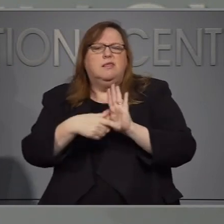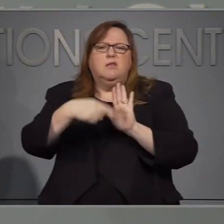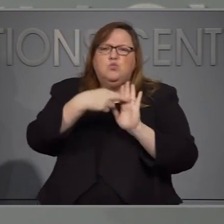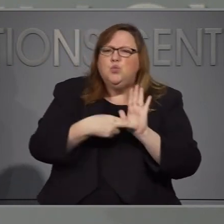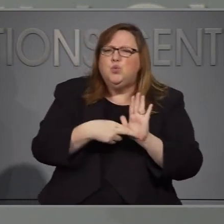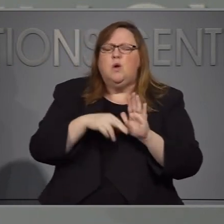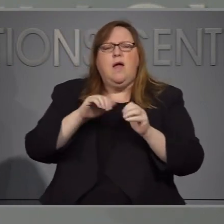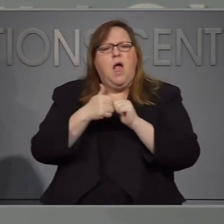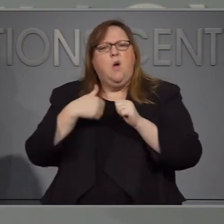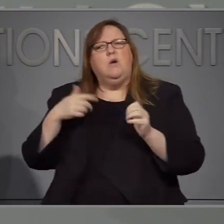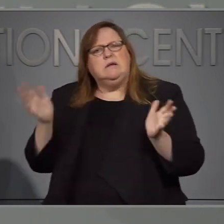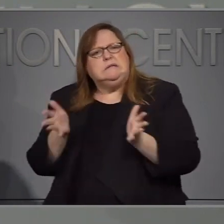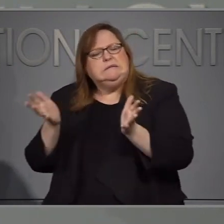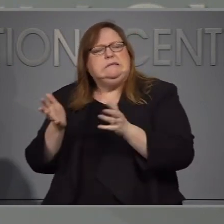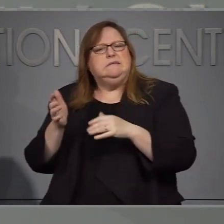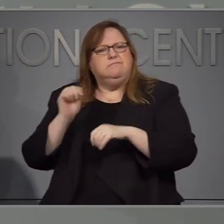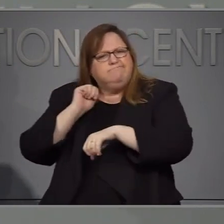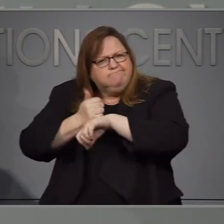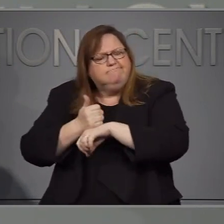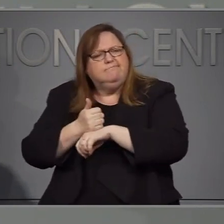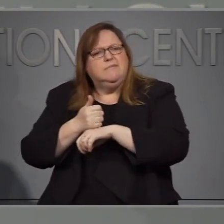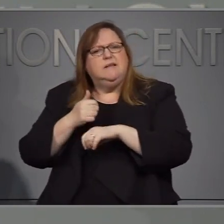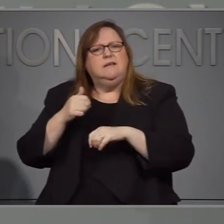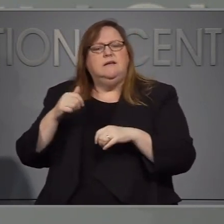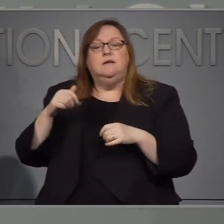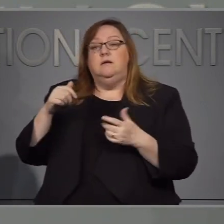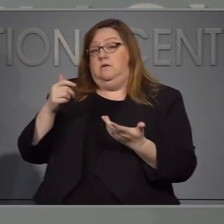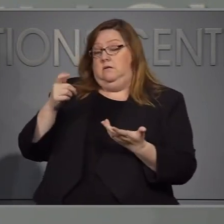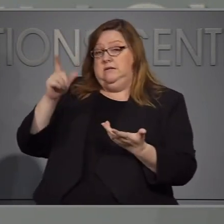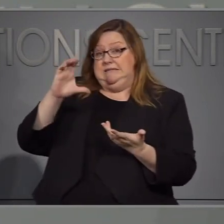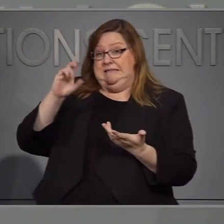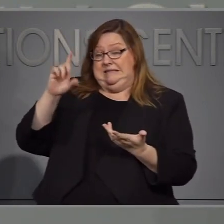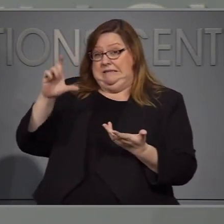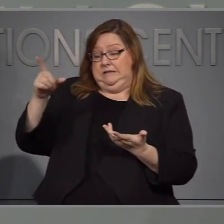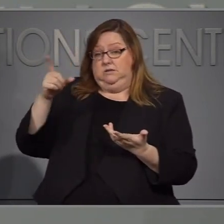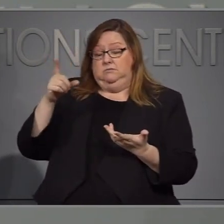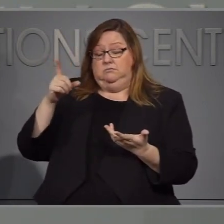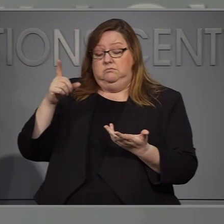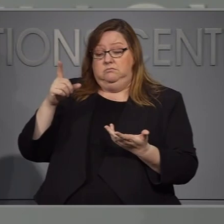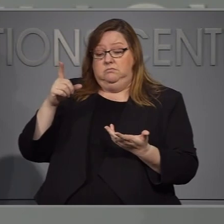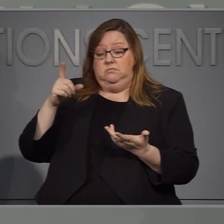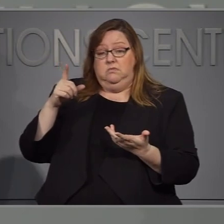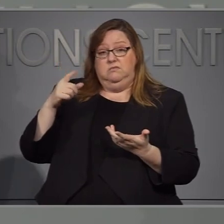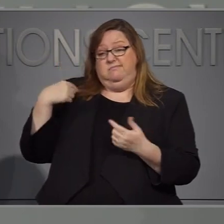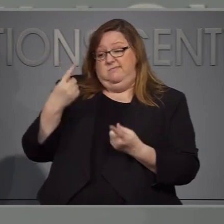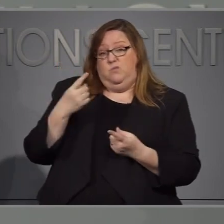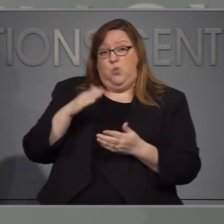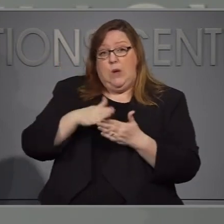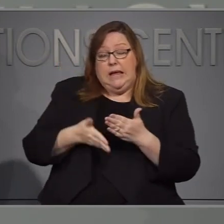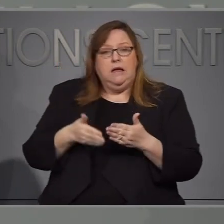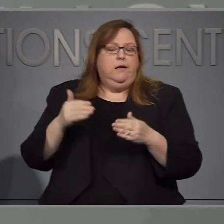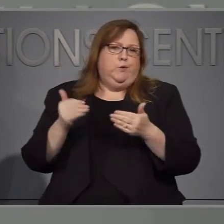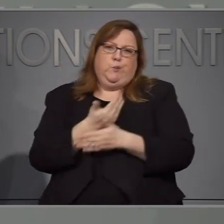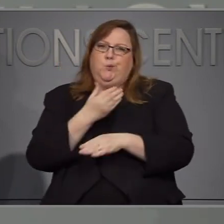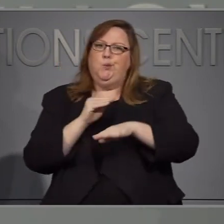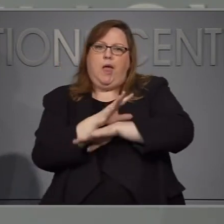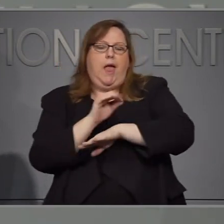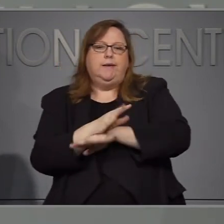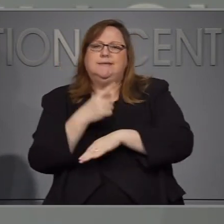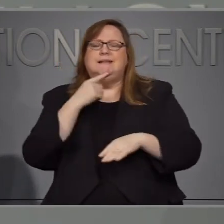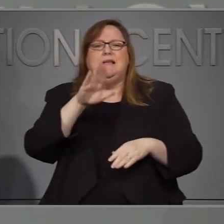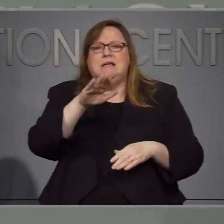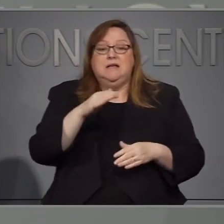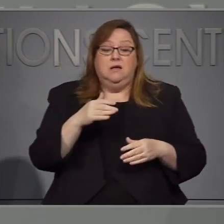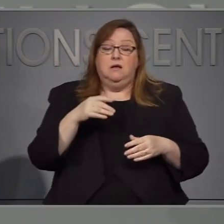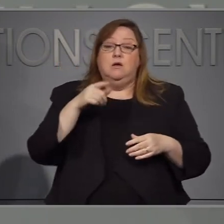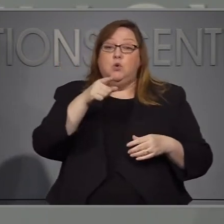distintas maneras de implementar pruebas de diagnósticos. Yo creo que en las guías que tomó las las no se desea este fin de semana que